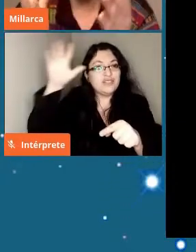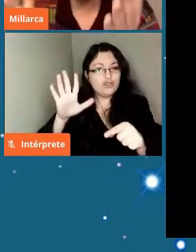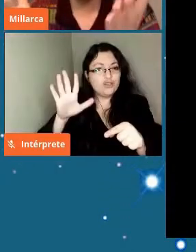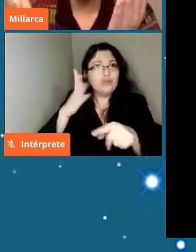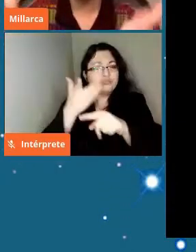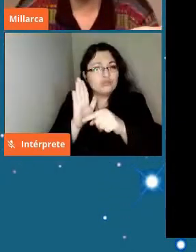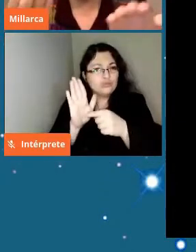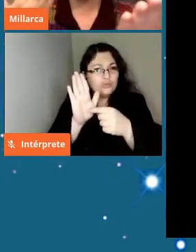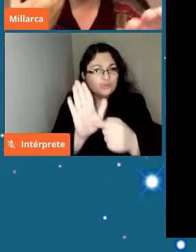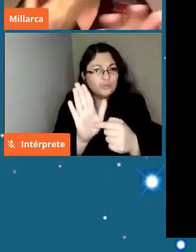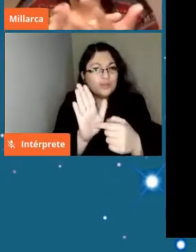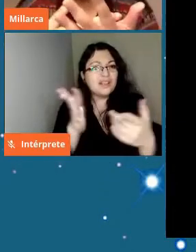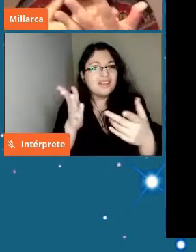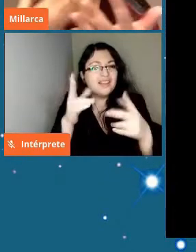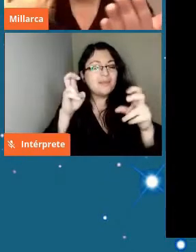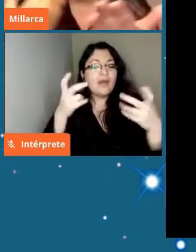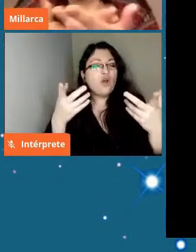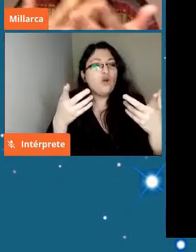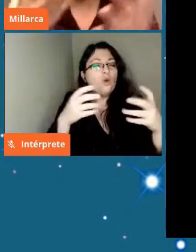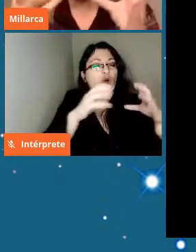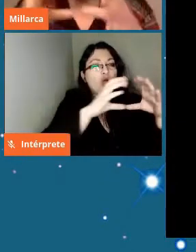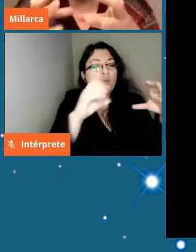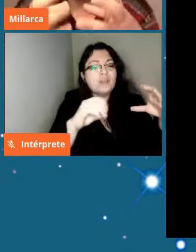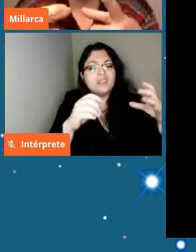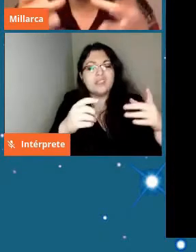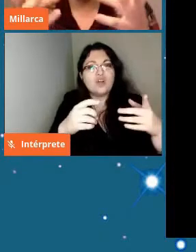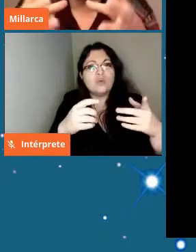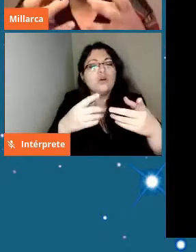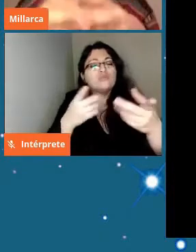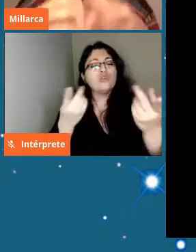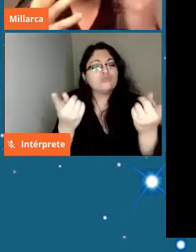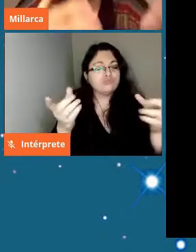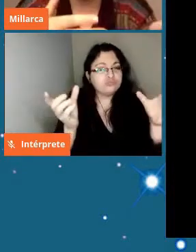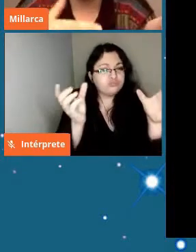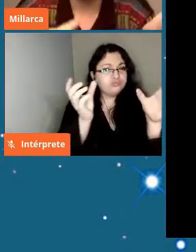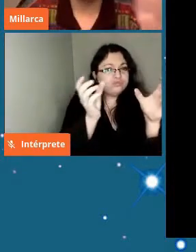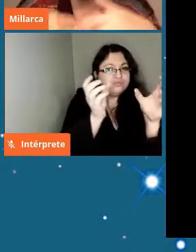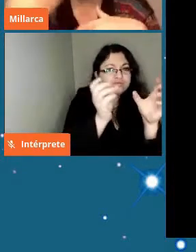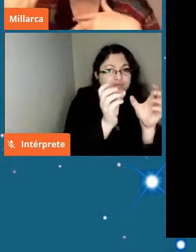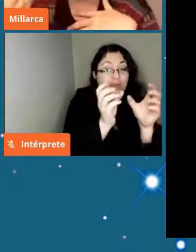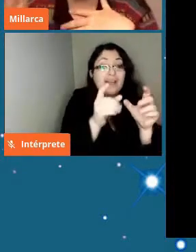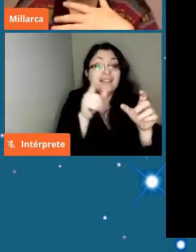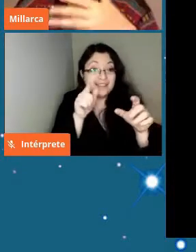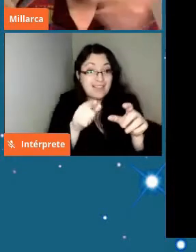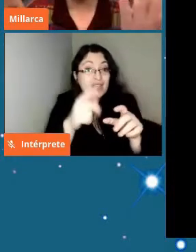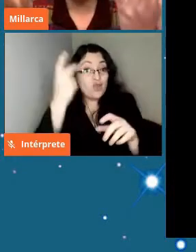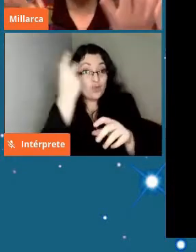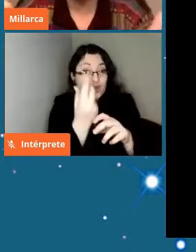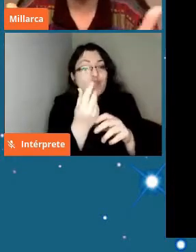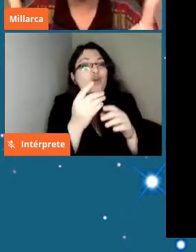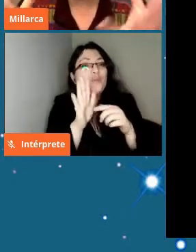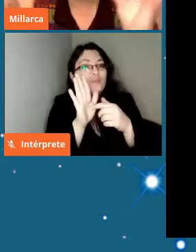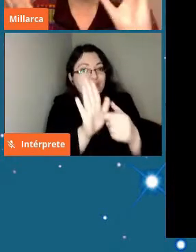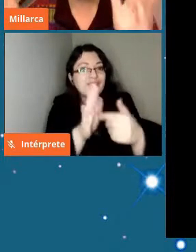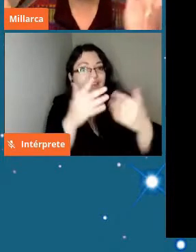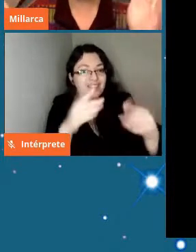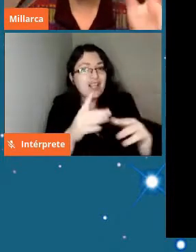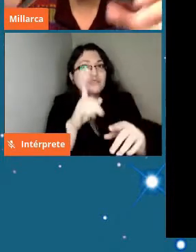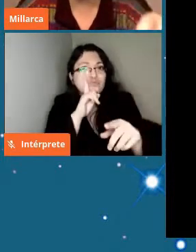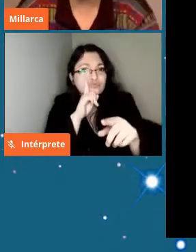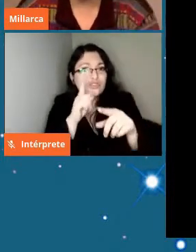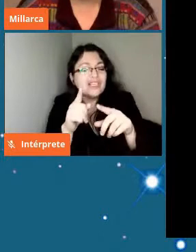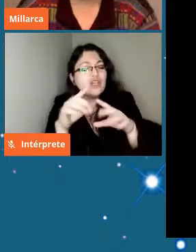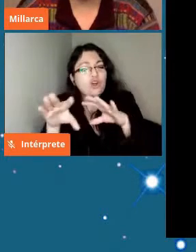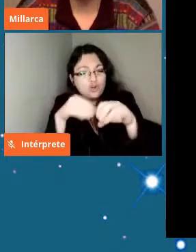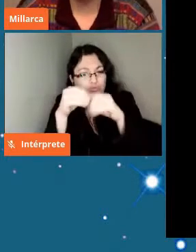planetaria los meteoritos mostraban que estaban hechos de materiales de alta temperatura conviviendo en el mismo espacio